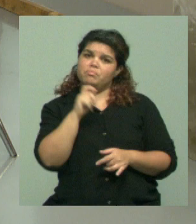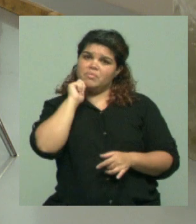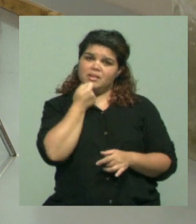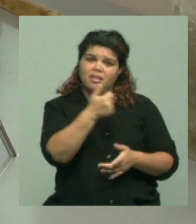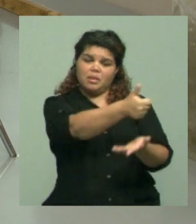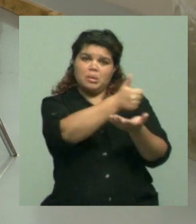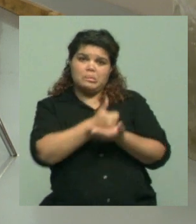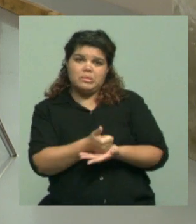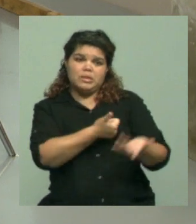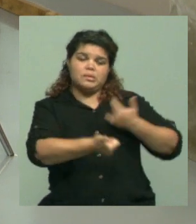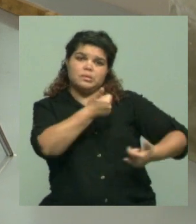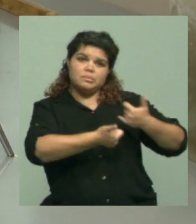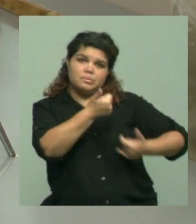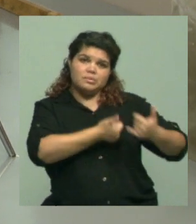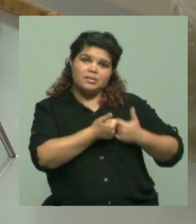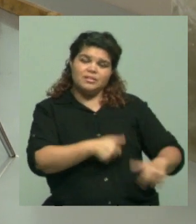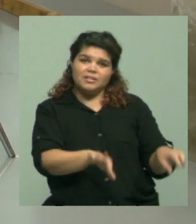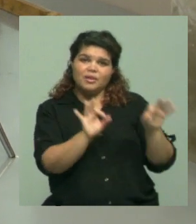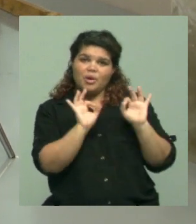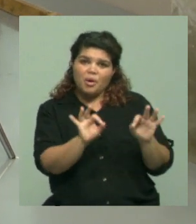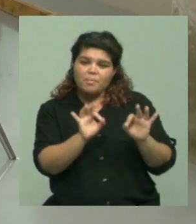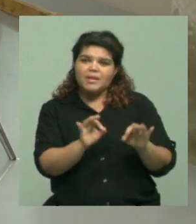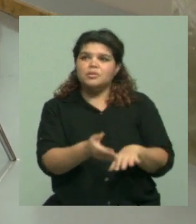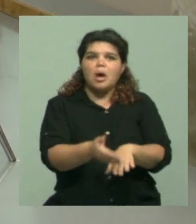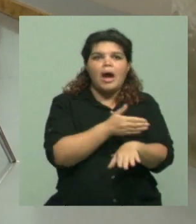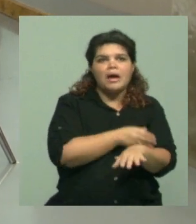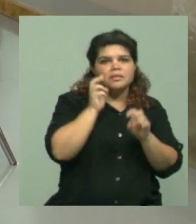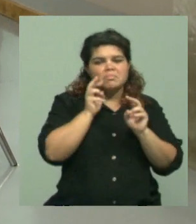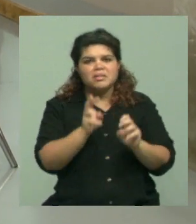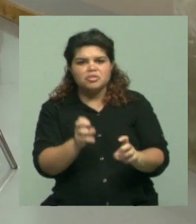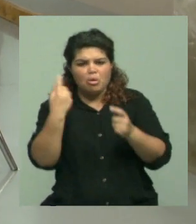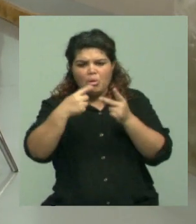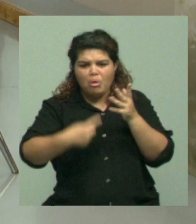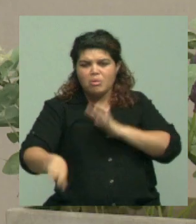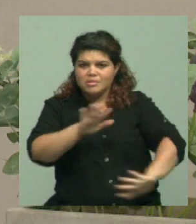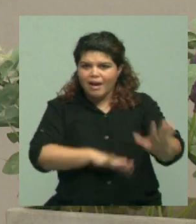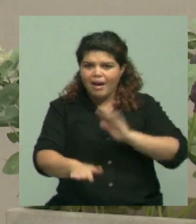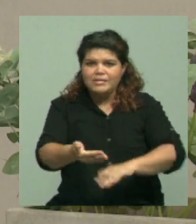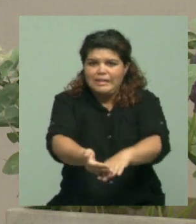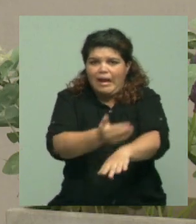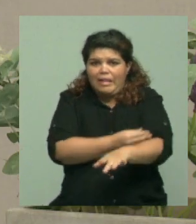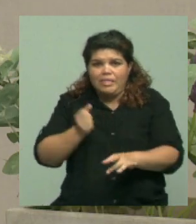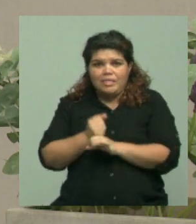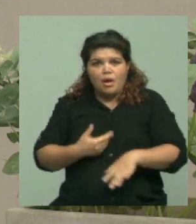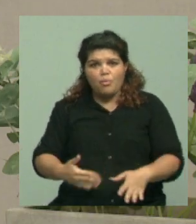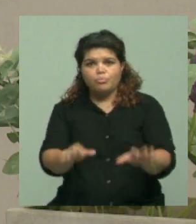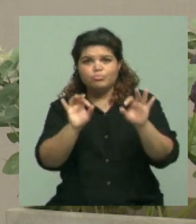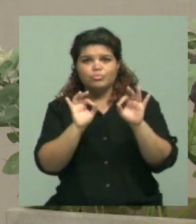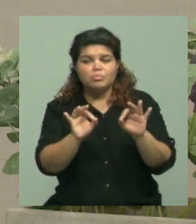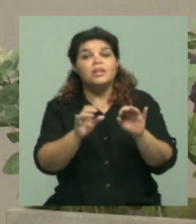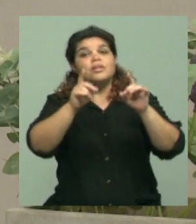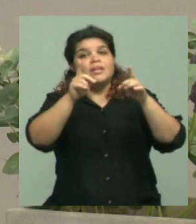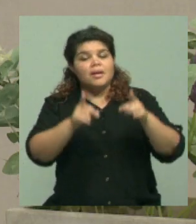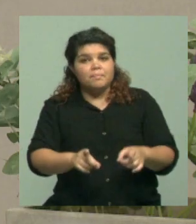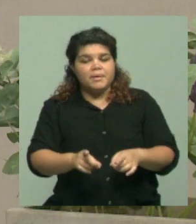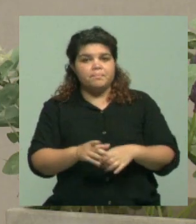También hacer hincapié en esto de lo que se viene realizando desde antes, no solamente el tema del simposio, y sobre todo empezar a tomar conciencia de